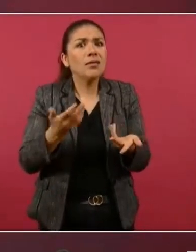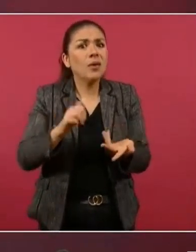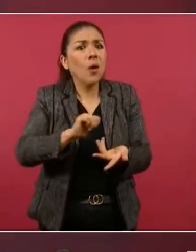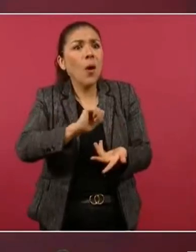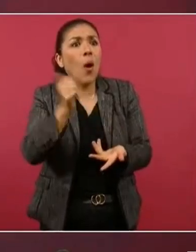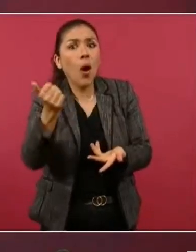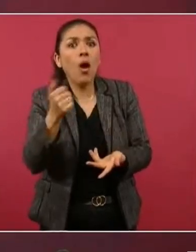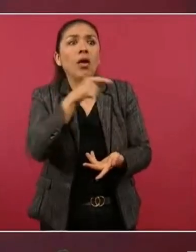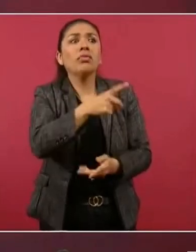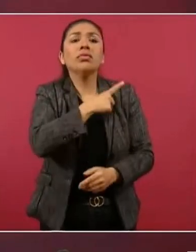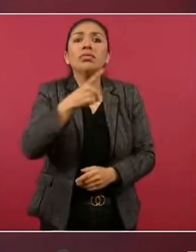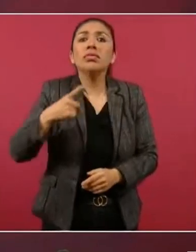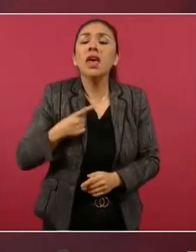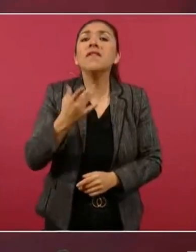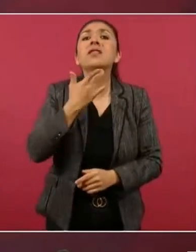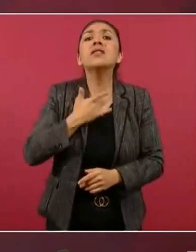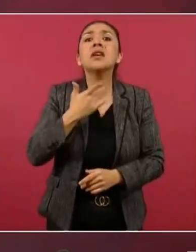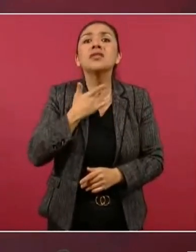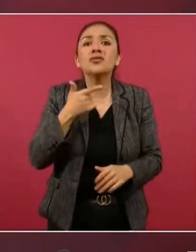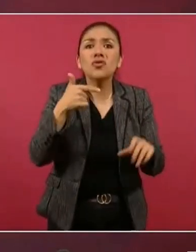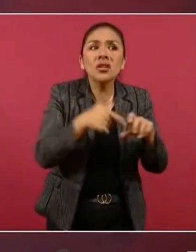Deben combustible exactamente.